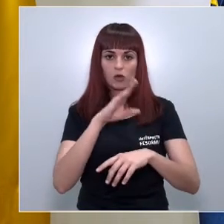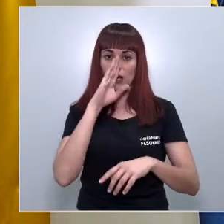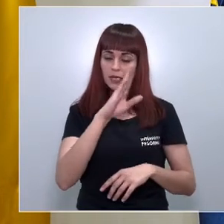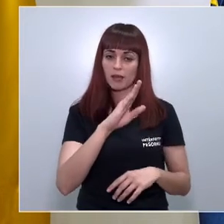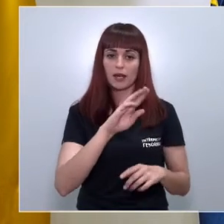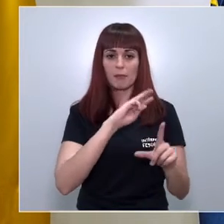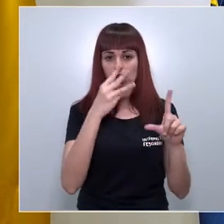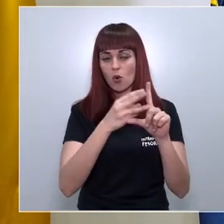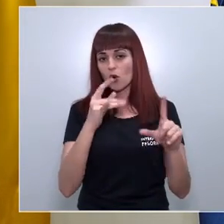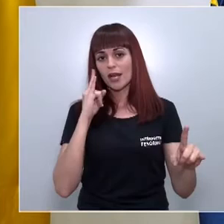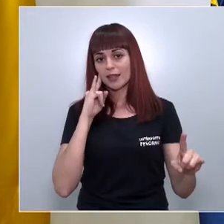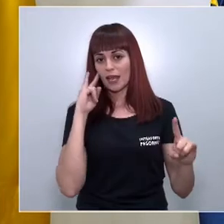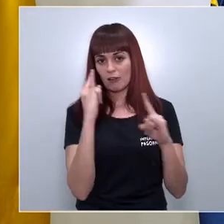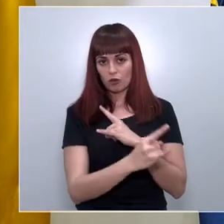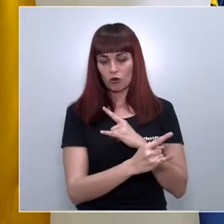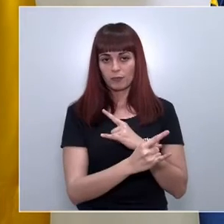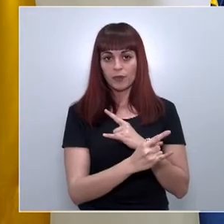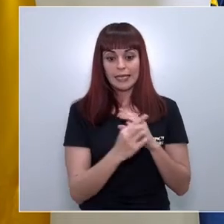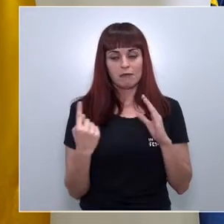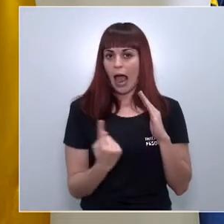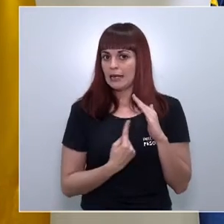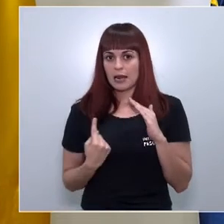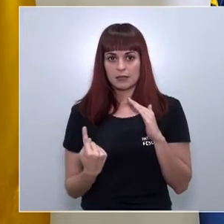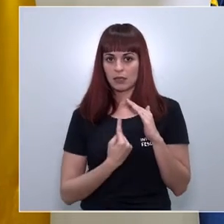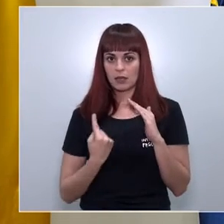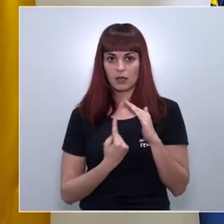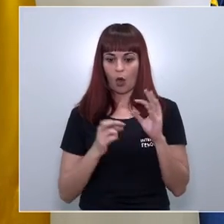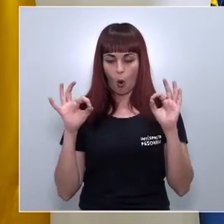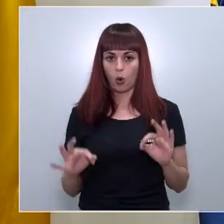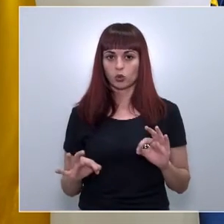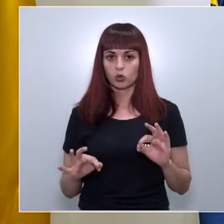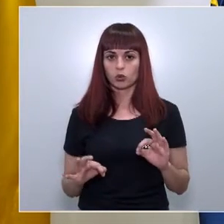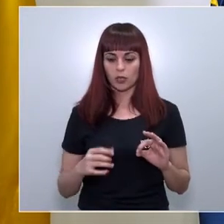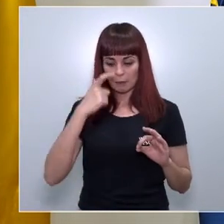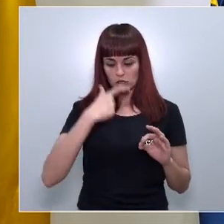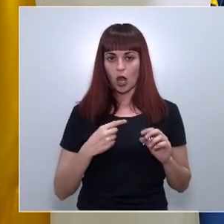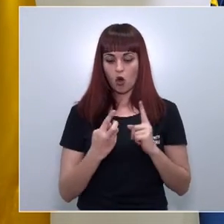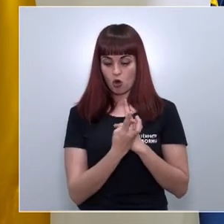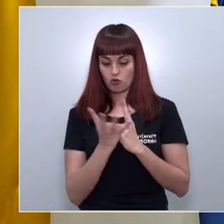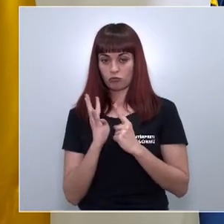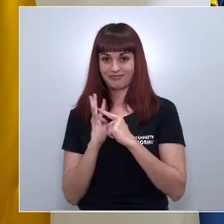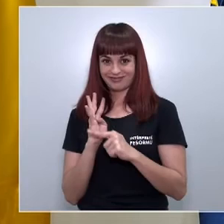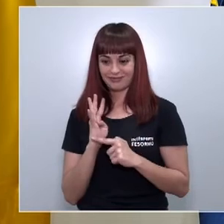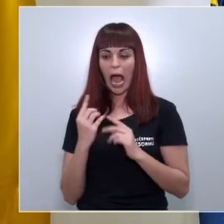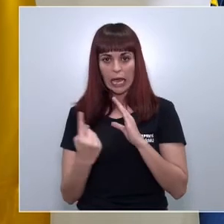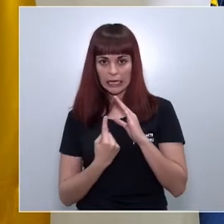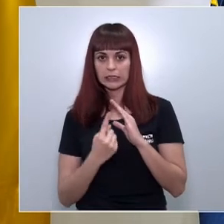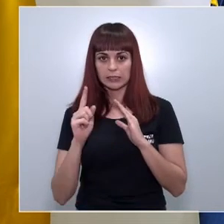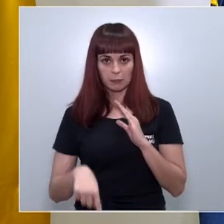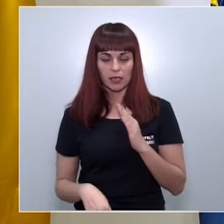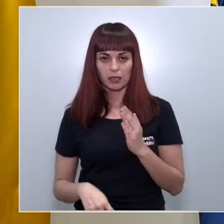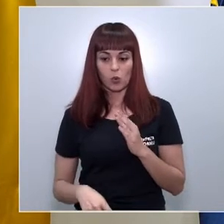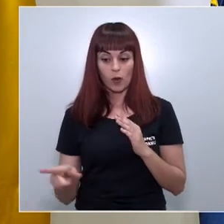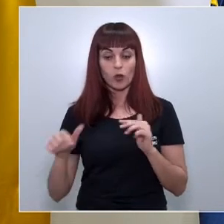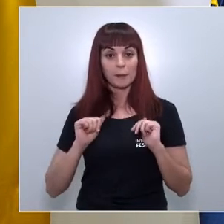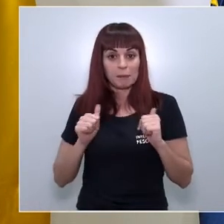web o del teléfono que le indicaremos lo que tiene que hacer e aislarse aislarse en ese momento tanto esa persona como los contactos estrechos nosotros en el momento que